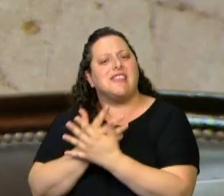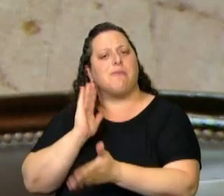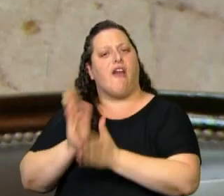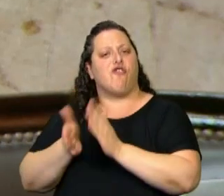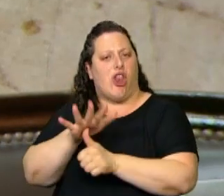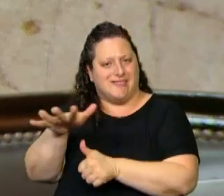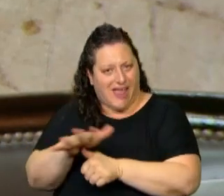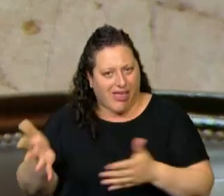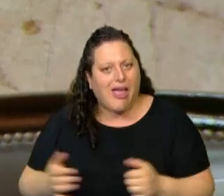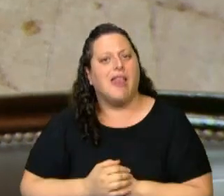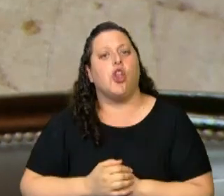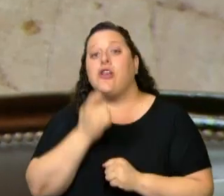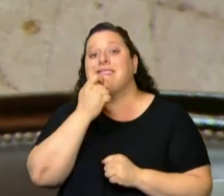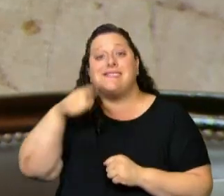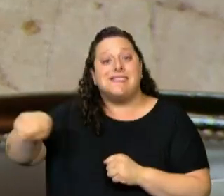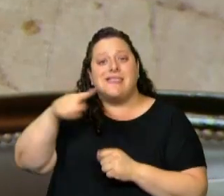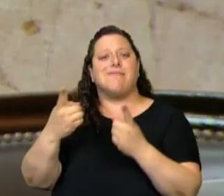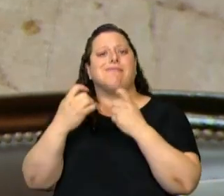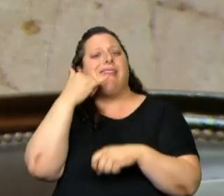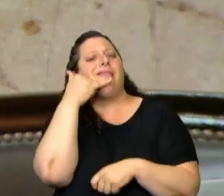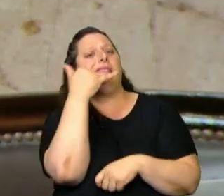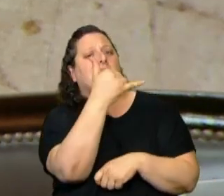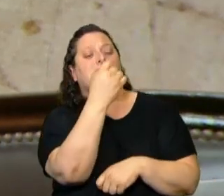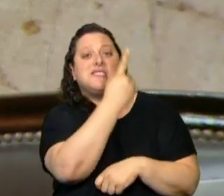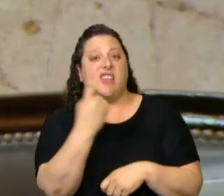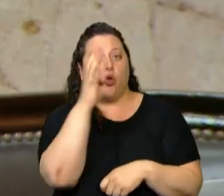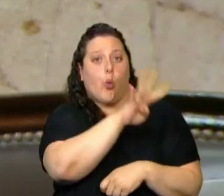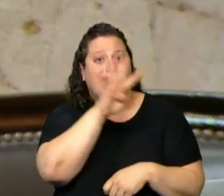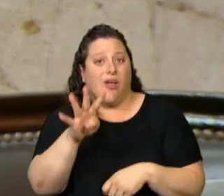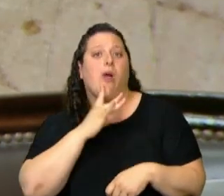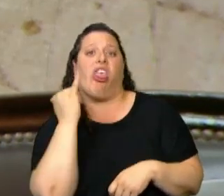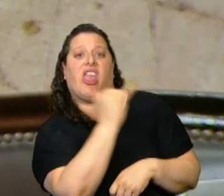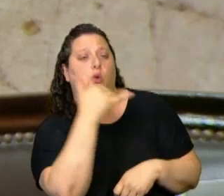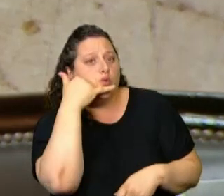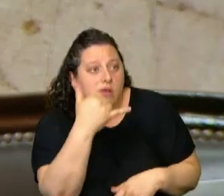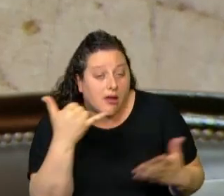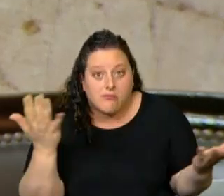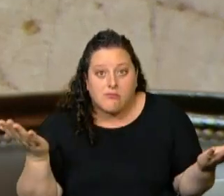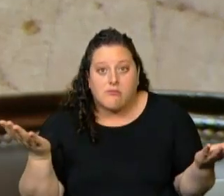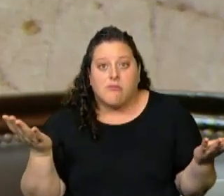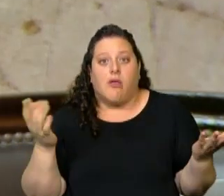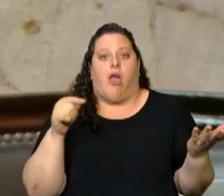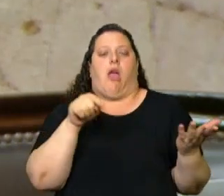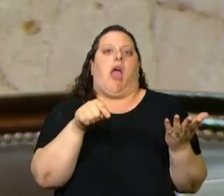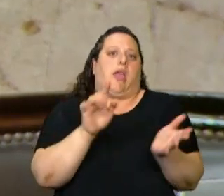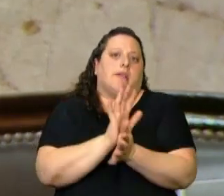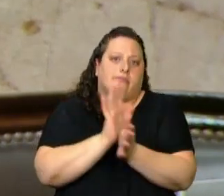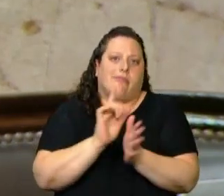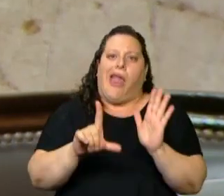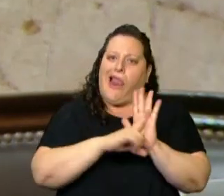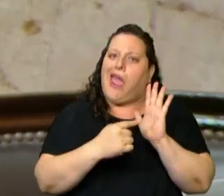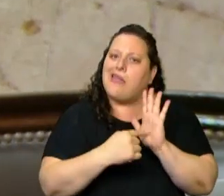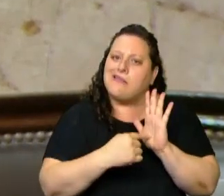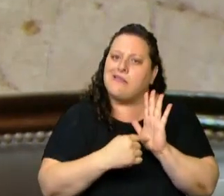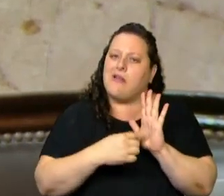llamar a un número telefónico que es el 144 y hacer la denuncia. Me parece que ahí tenemos un vacío legal y tenemos